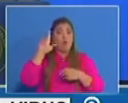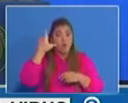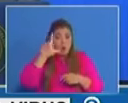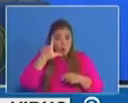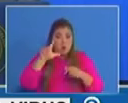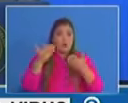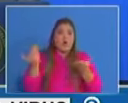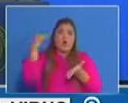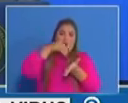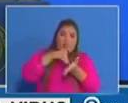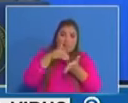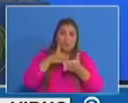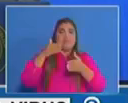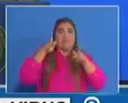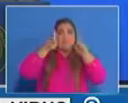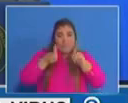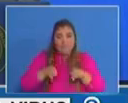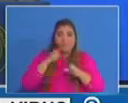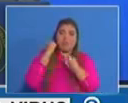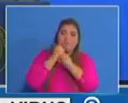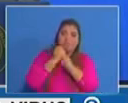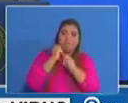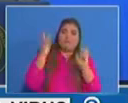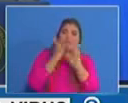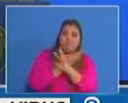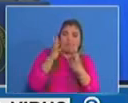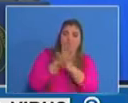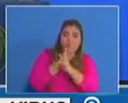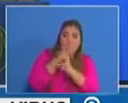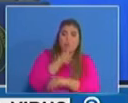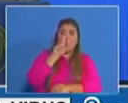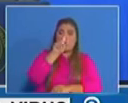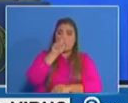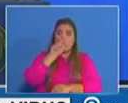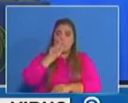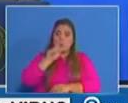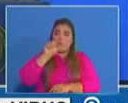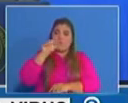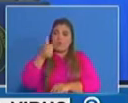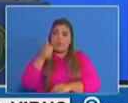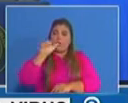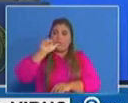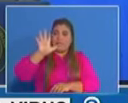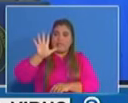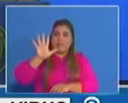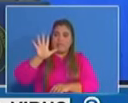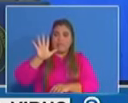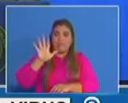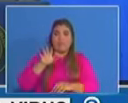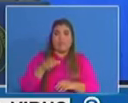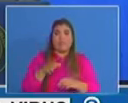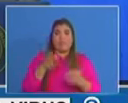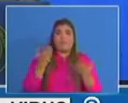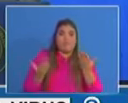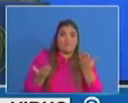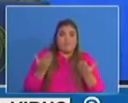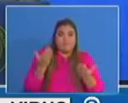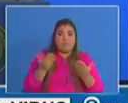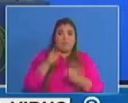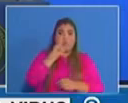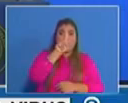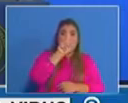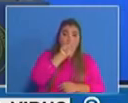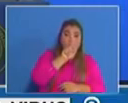muy cercanos a 1.15 ahí se refleja el intervalo de confianza que tenemos que está entre 1